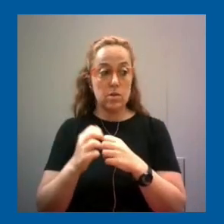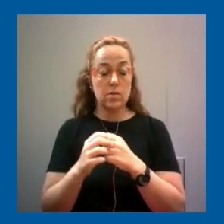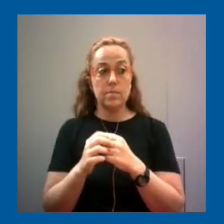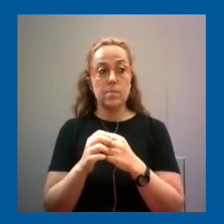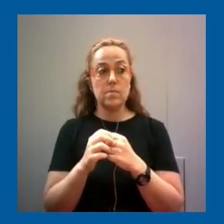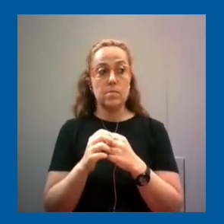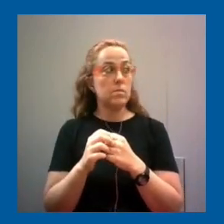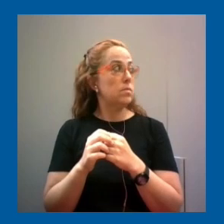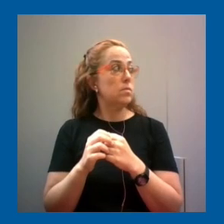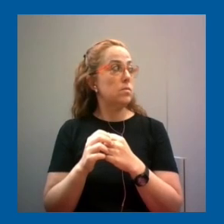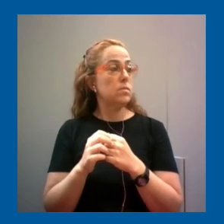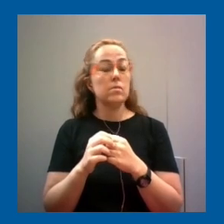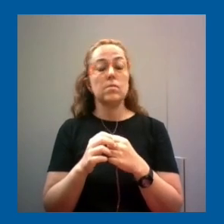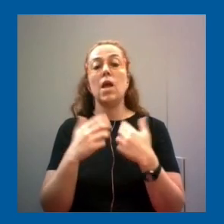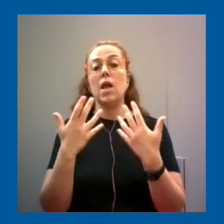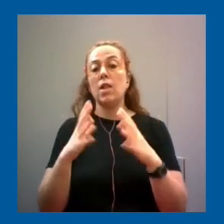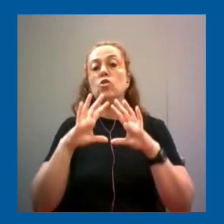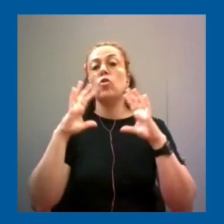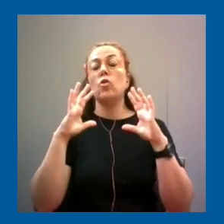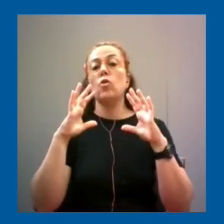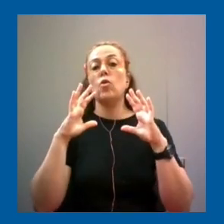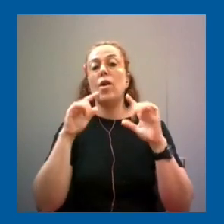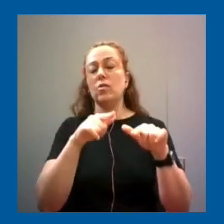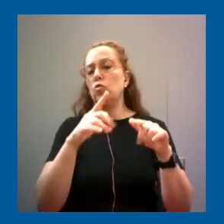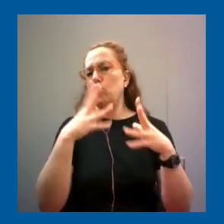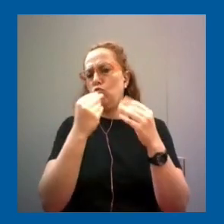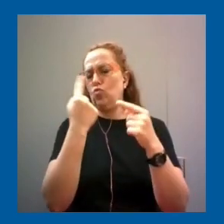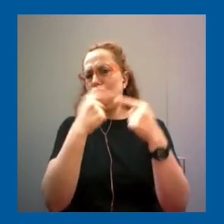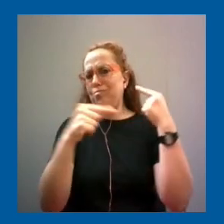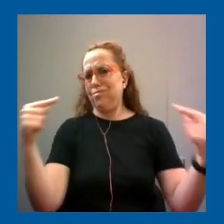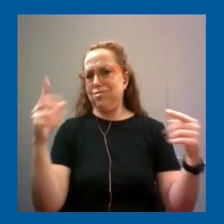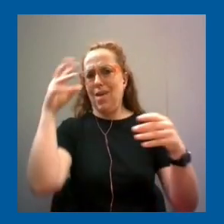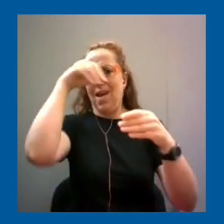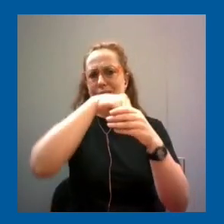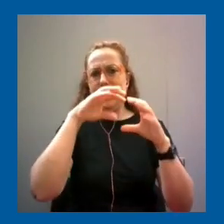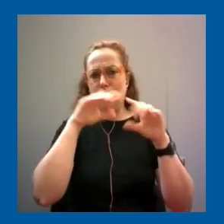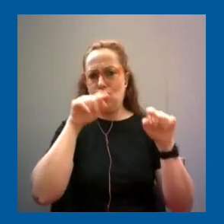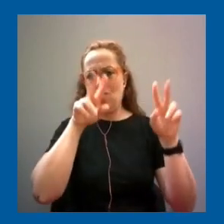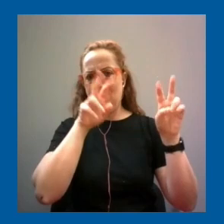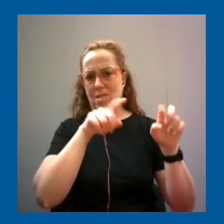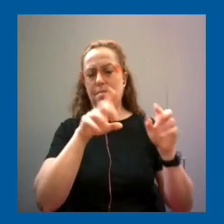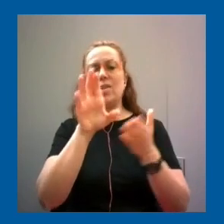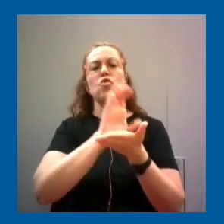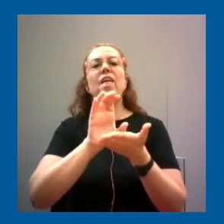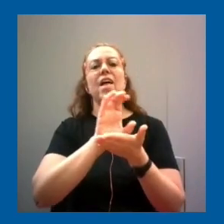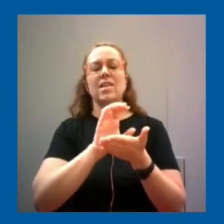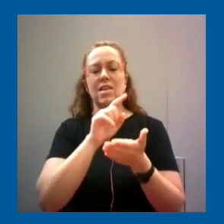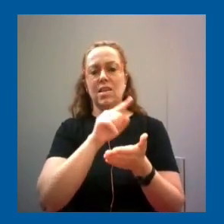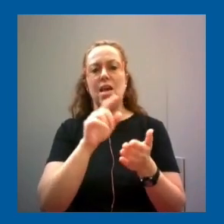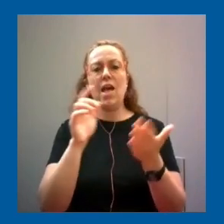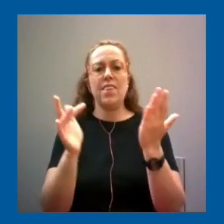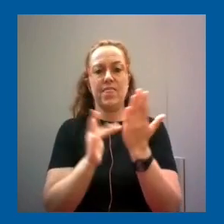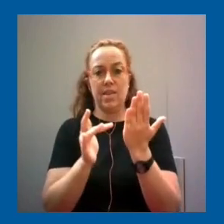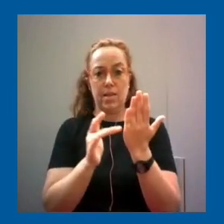todo un mundo. Hay un montón de temas ahí y se abordan desde lo que es la ciudadanía digital. Y ahí les recomiendo un